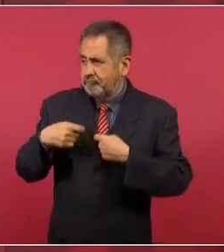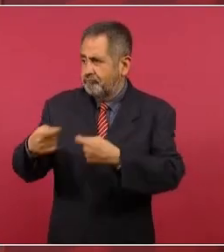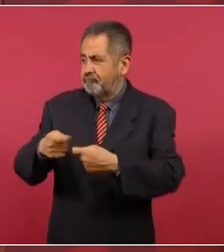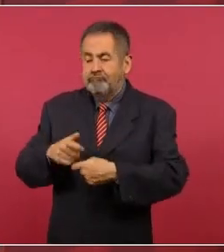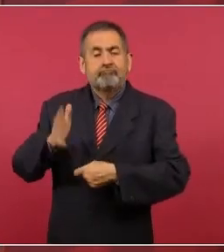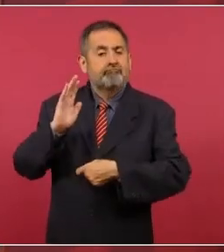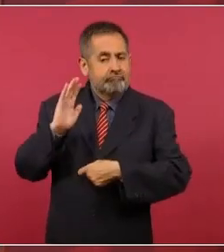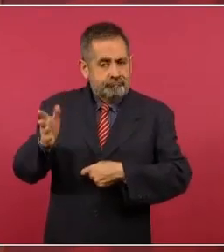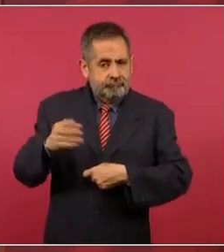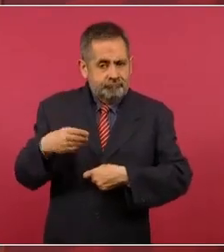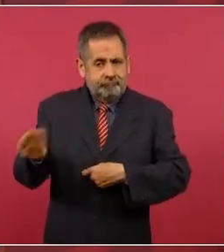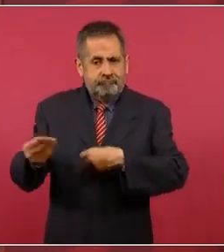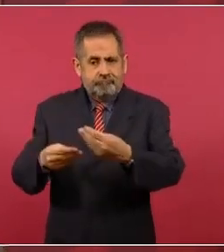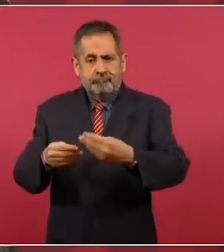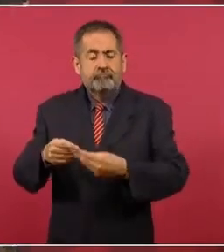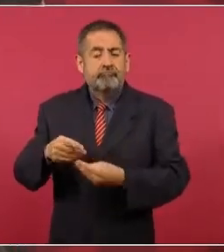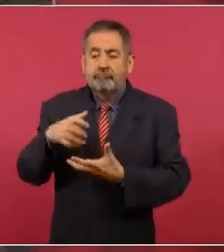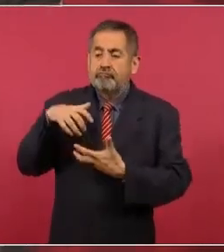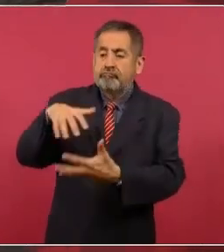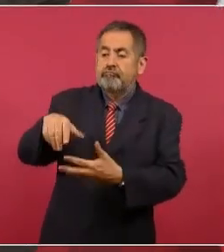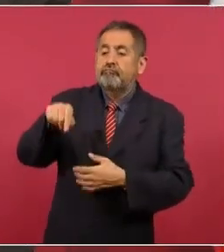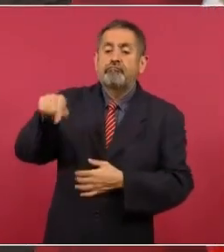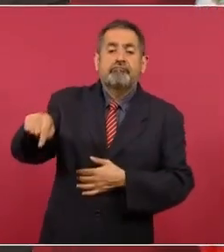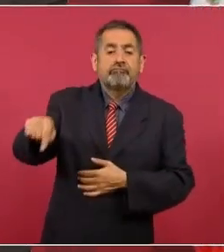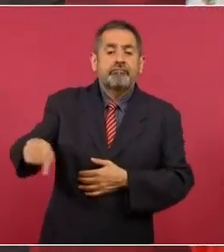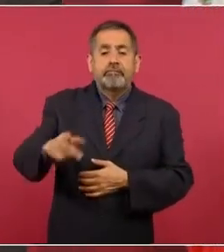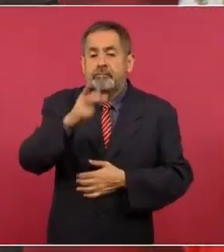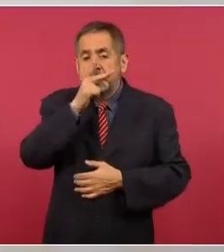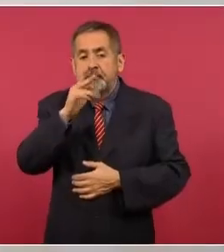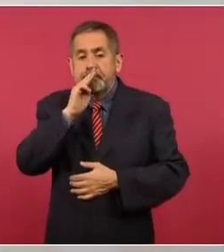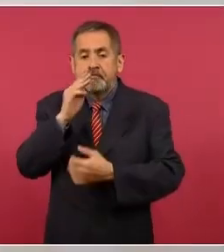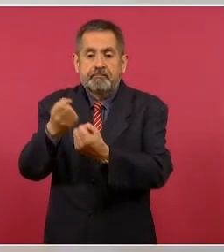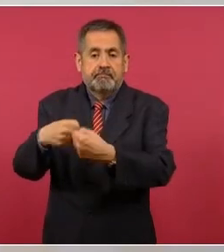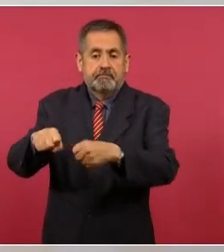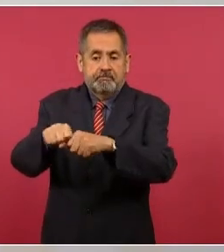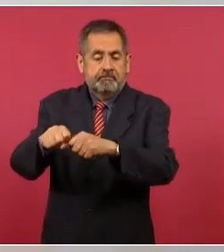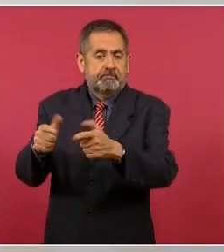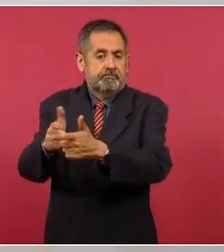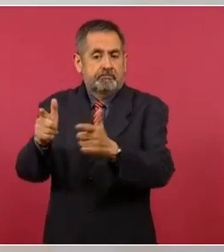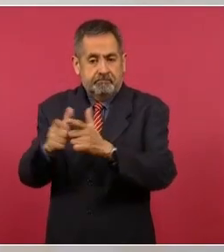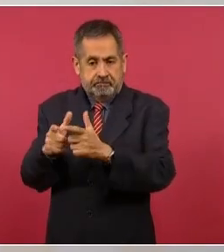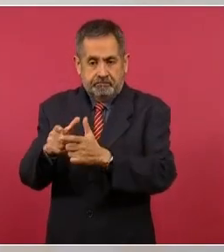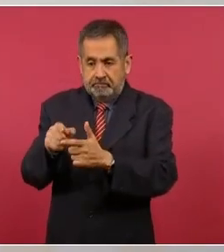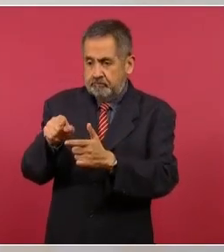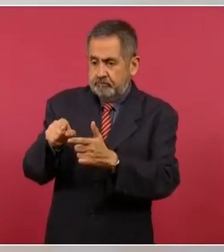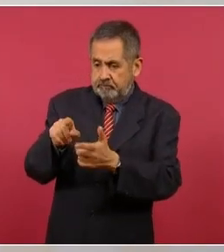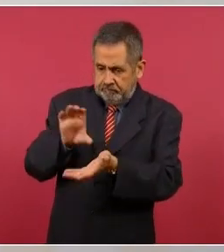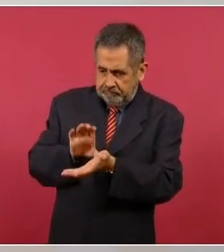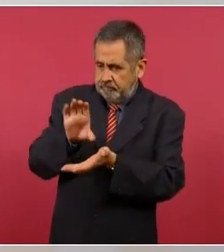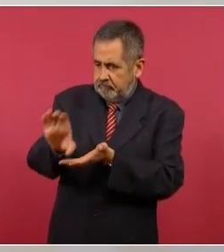las sociedades de madres y padres de familia han recibido presupuesto